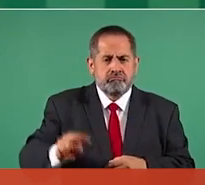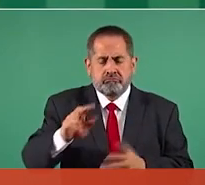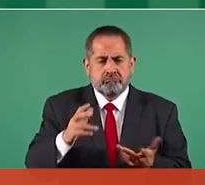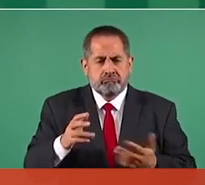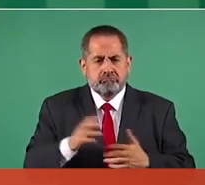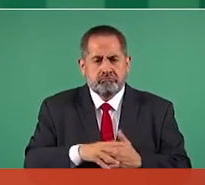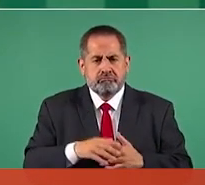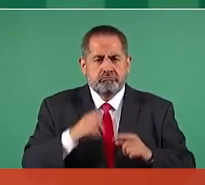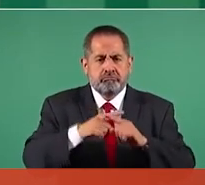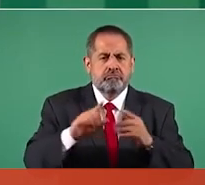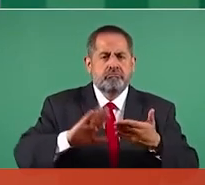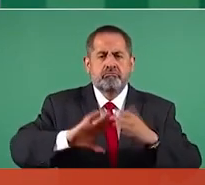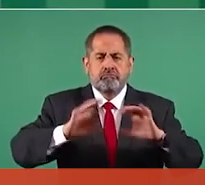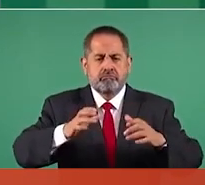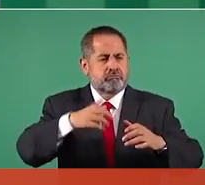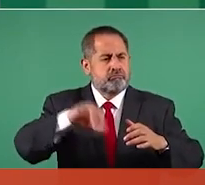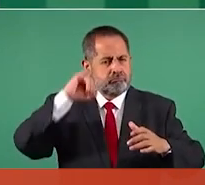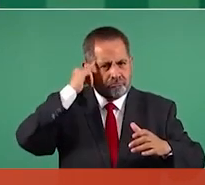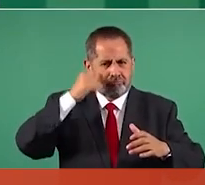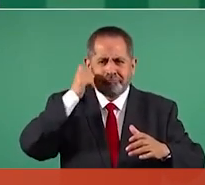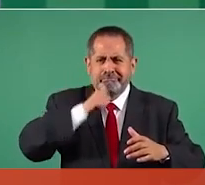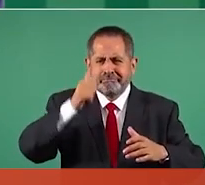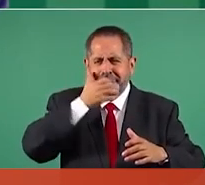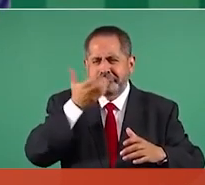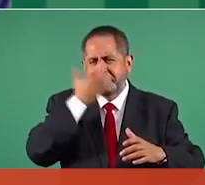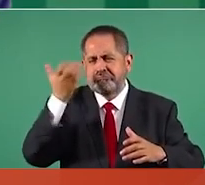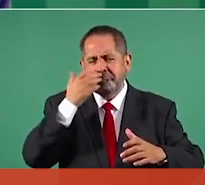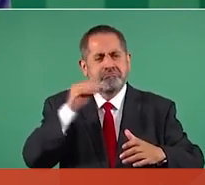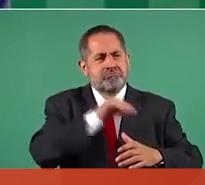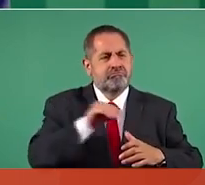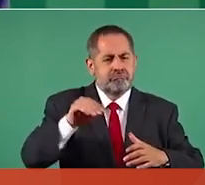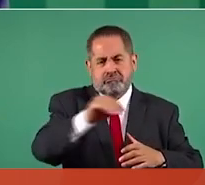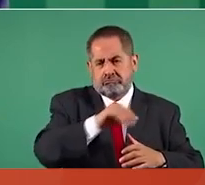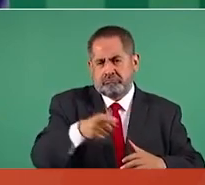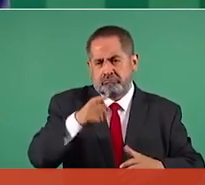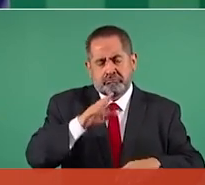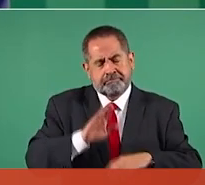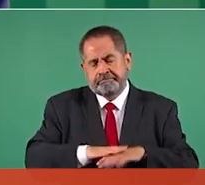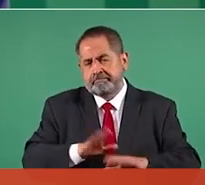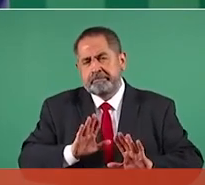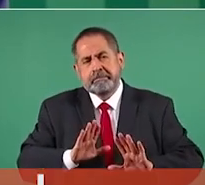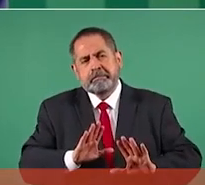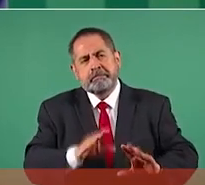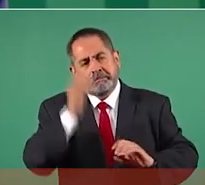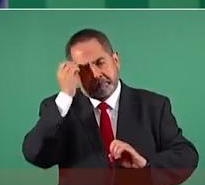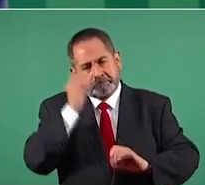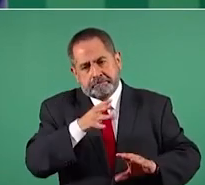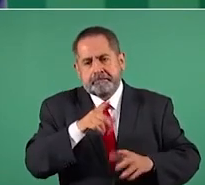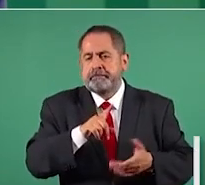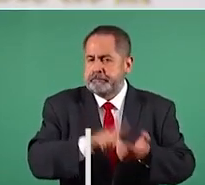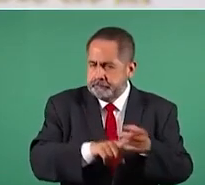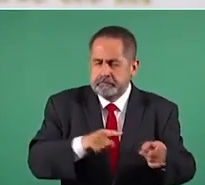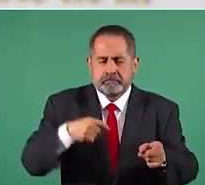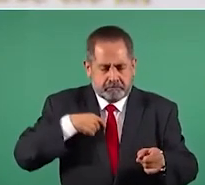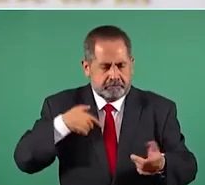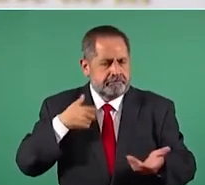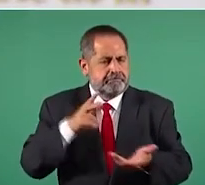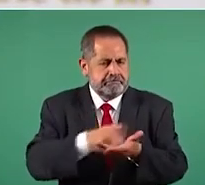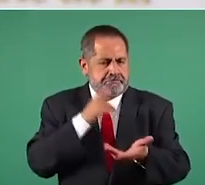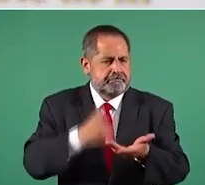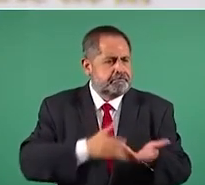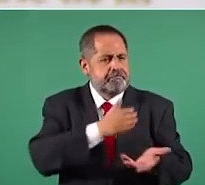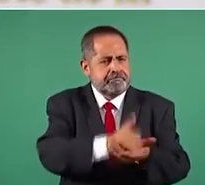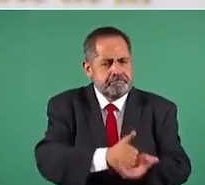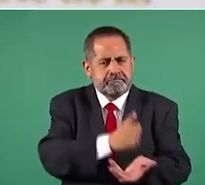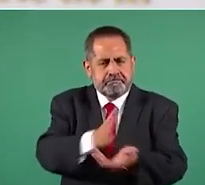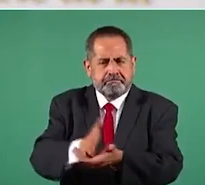las comunidades indígenas, que son de las más olvidadas, y estamos